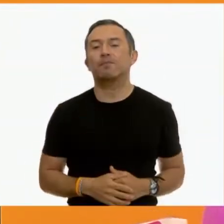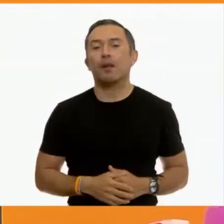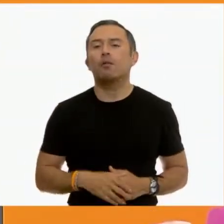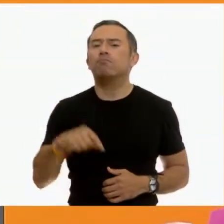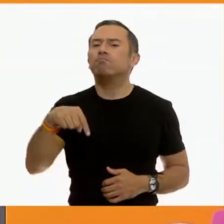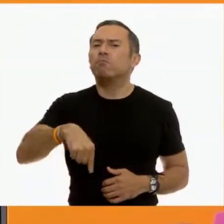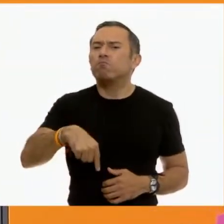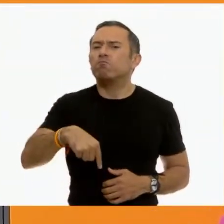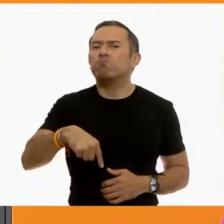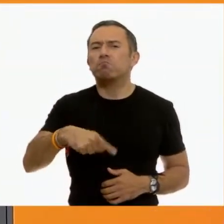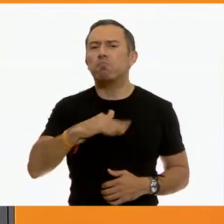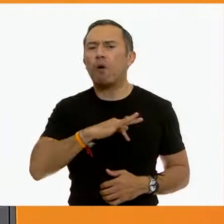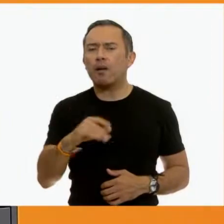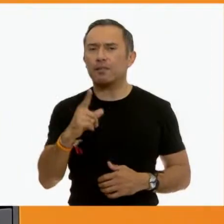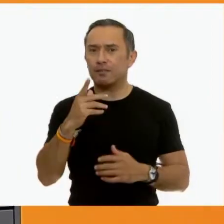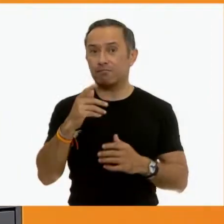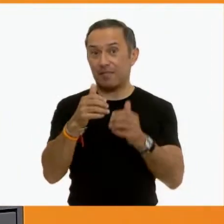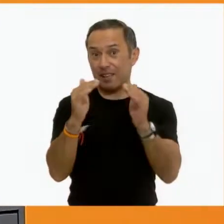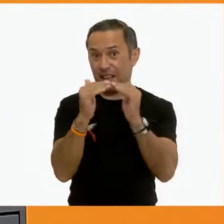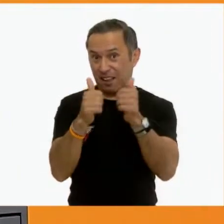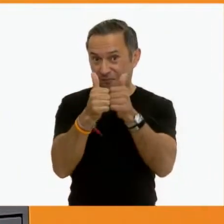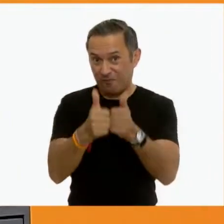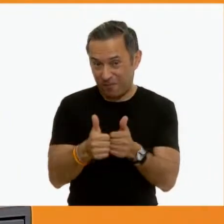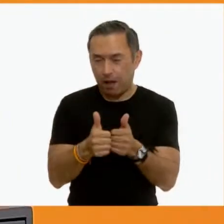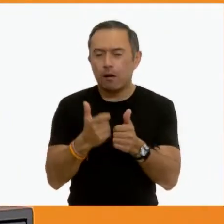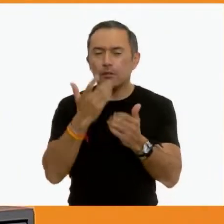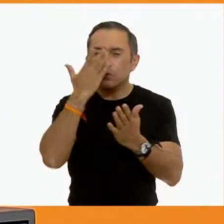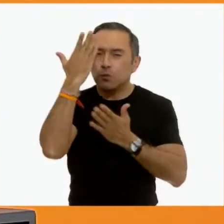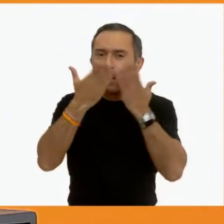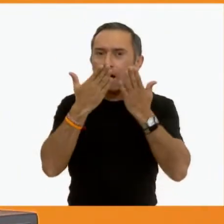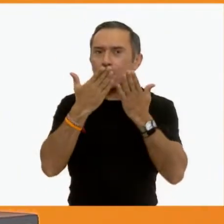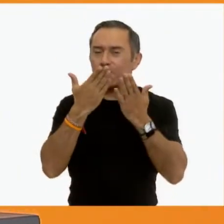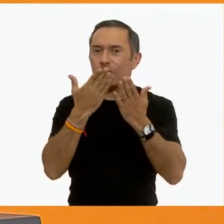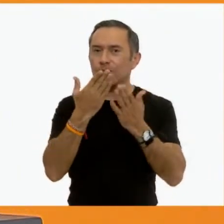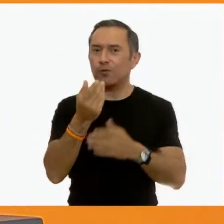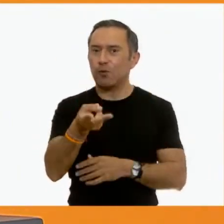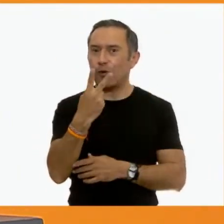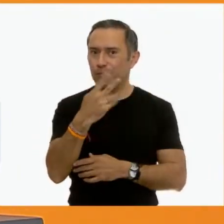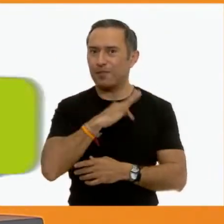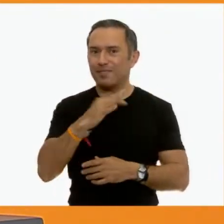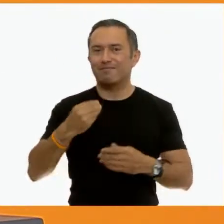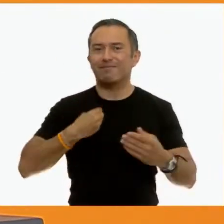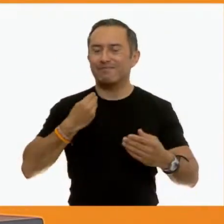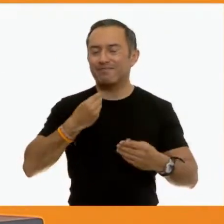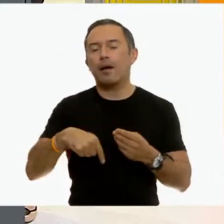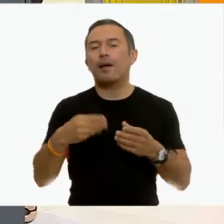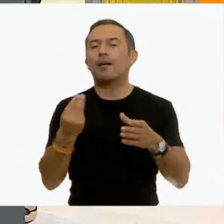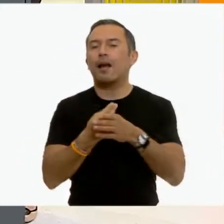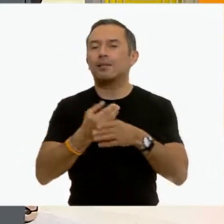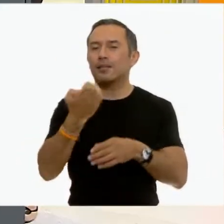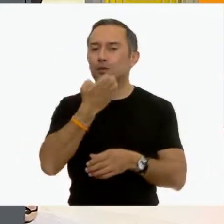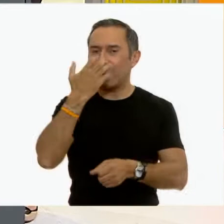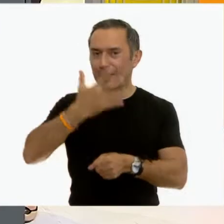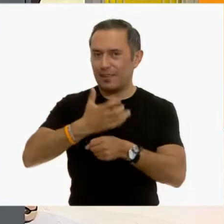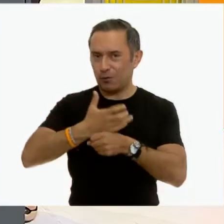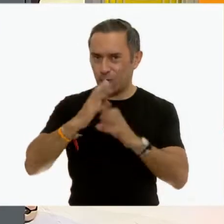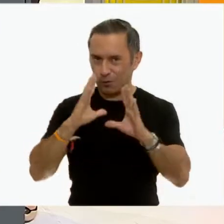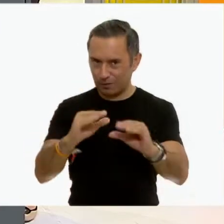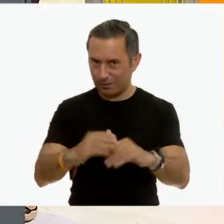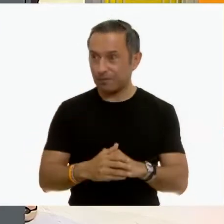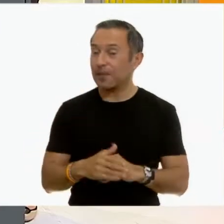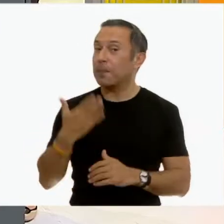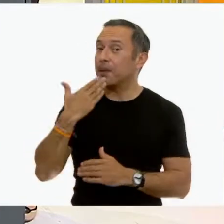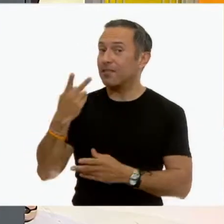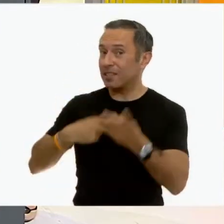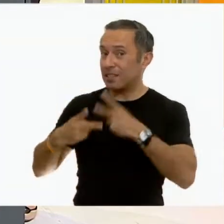En el que vamos a poder estudiar y divertirnos desde nuestros hogares. Hoy nos acompaña la maestra Andrea Flores. Bienvenida maestra, ¿cómo está?